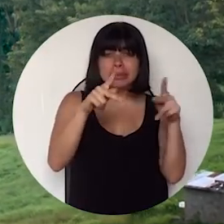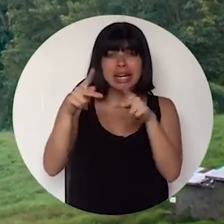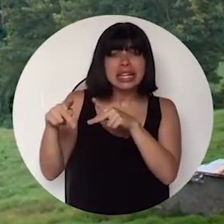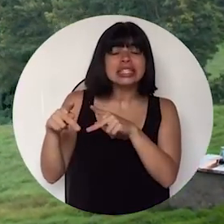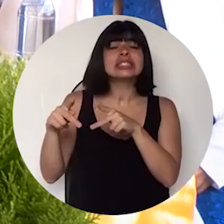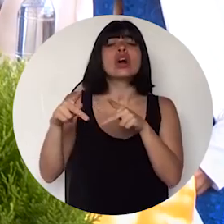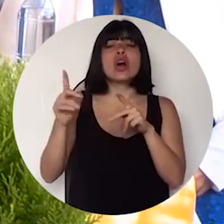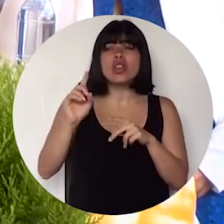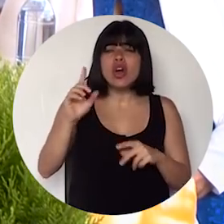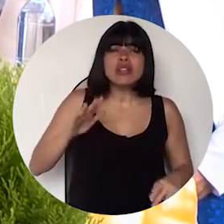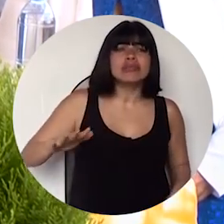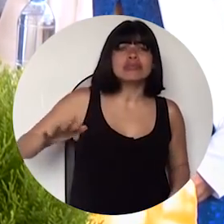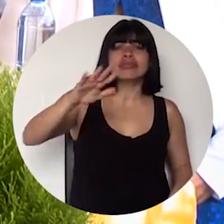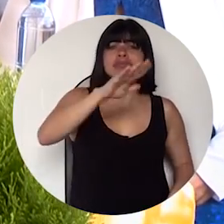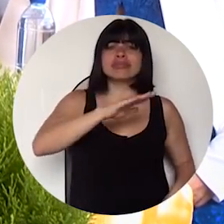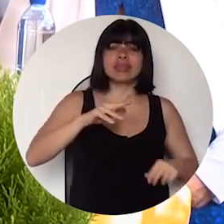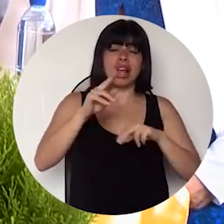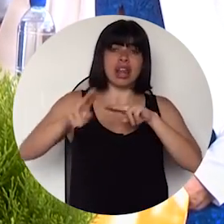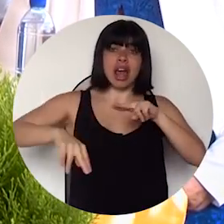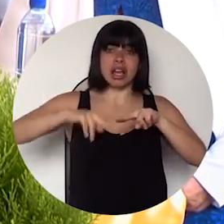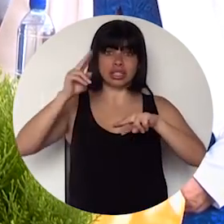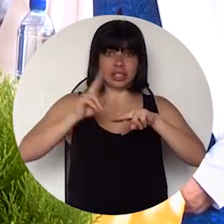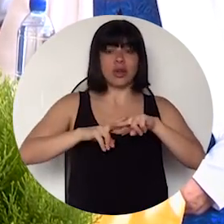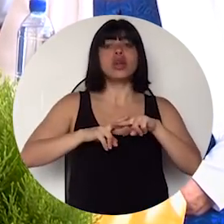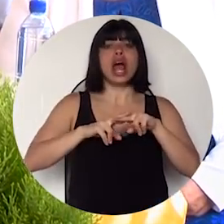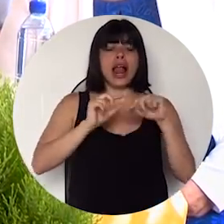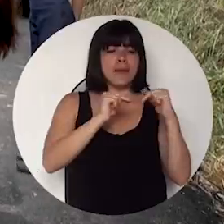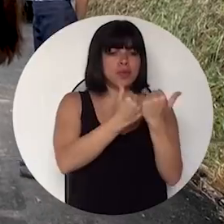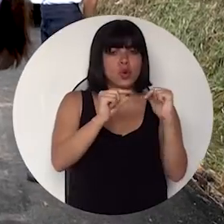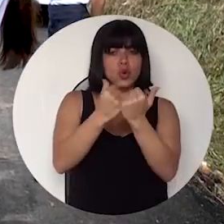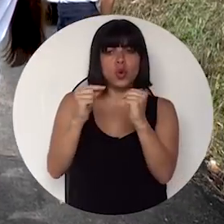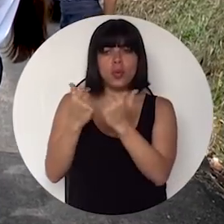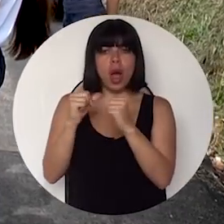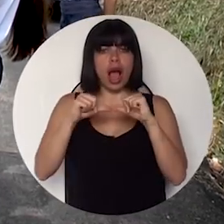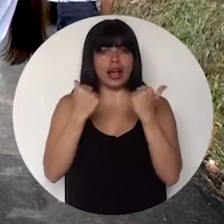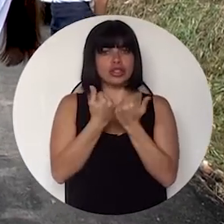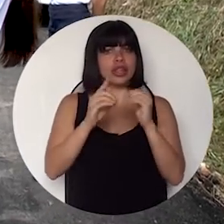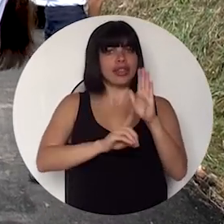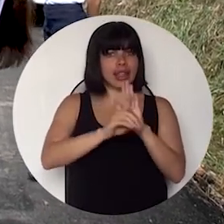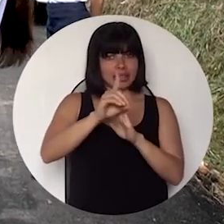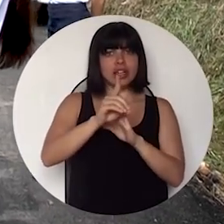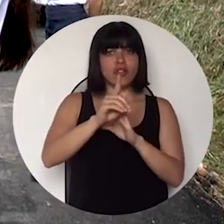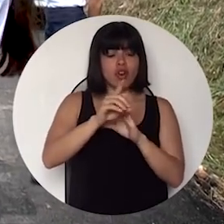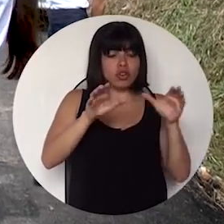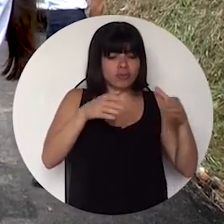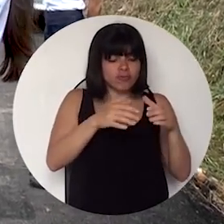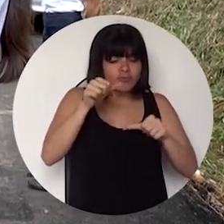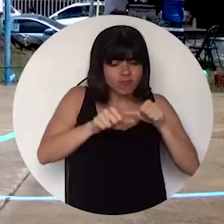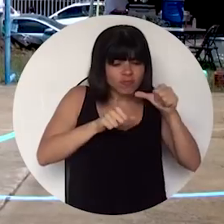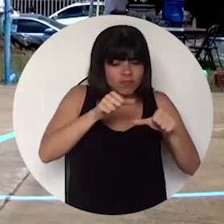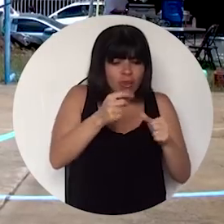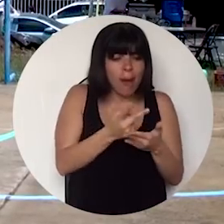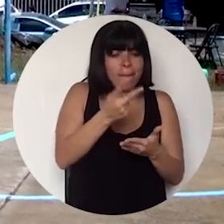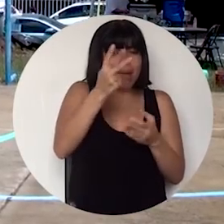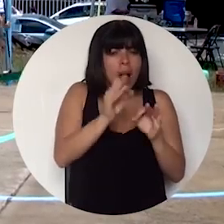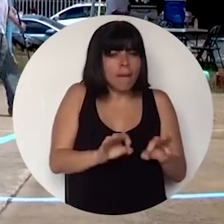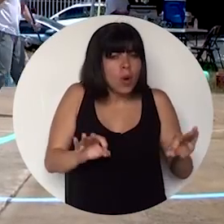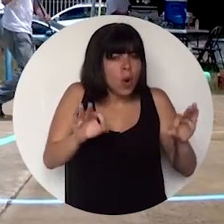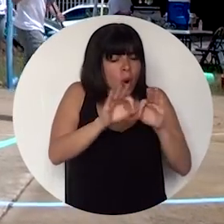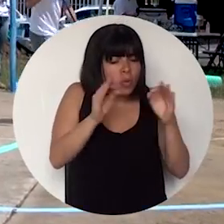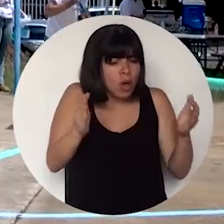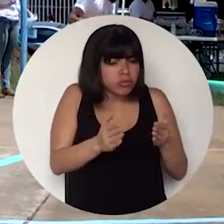de personas a lo largo y ancho de todo nuestro territorio nacional, se han agrupado en asociaciones de desarrollo, donde han compartido valores